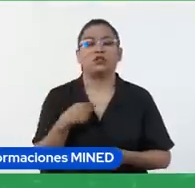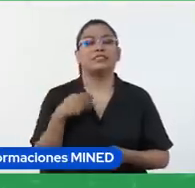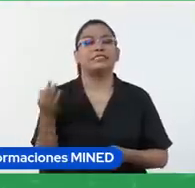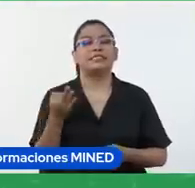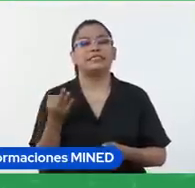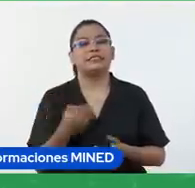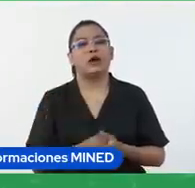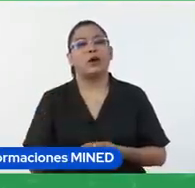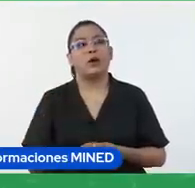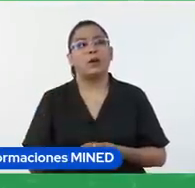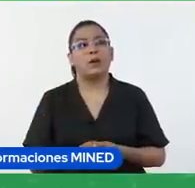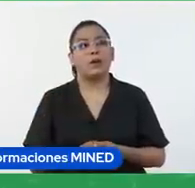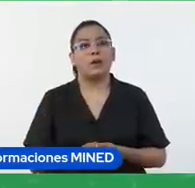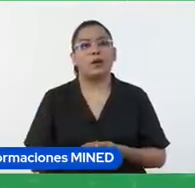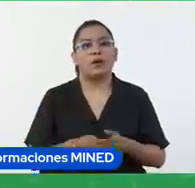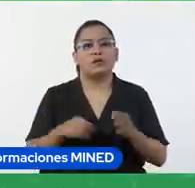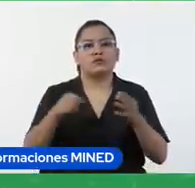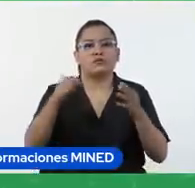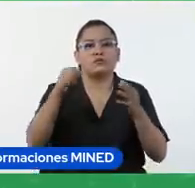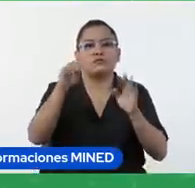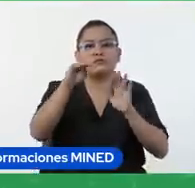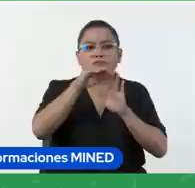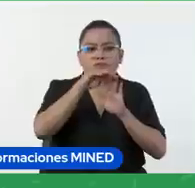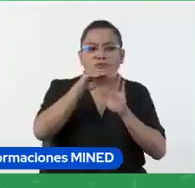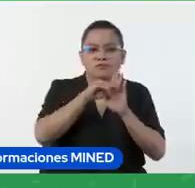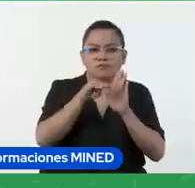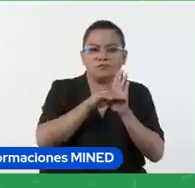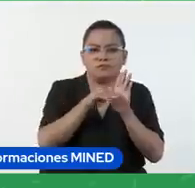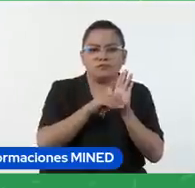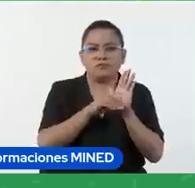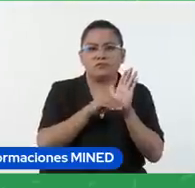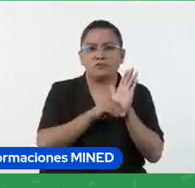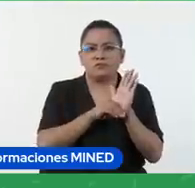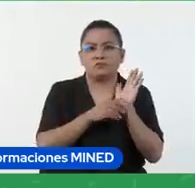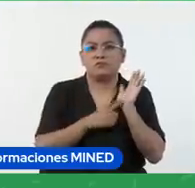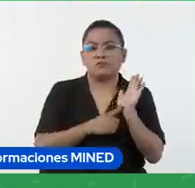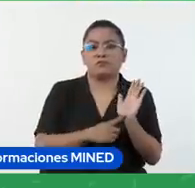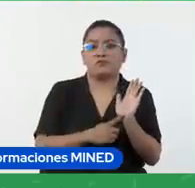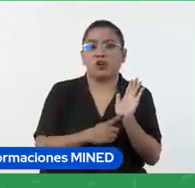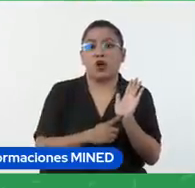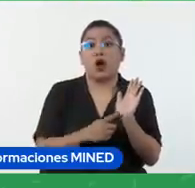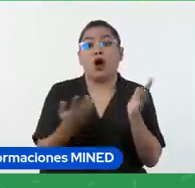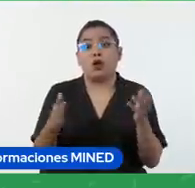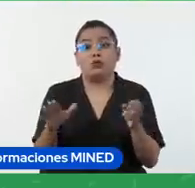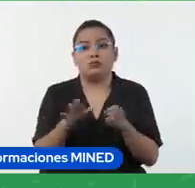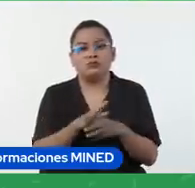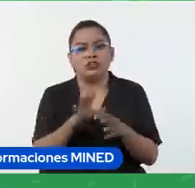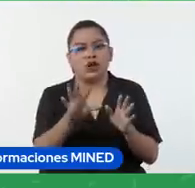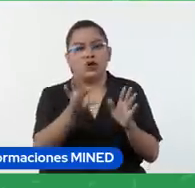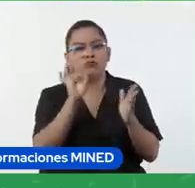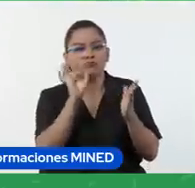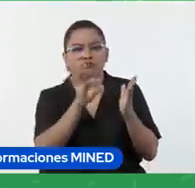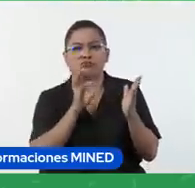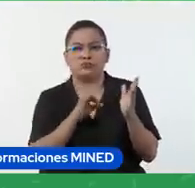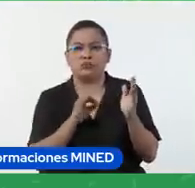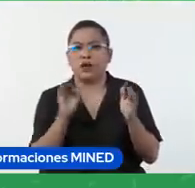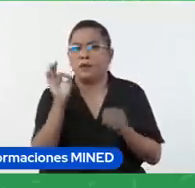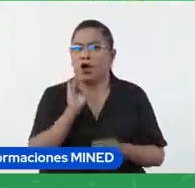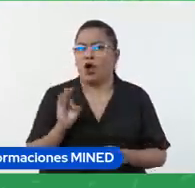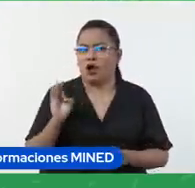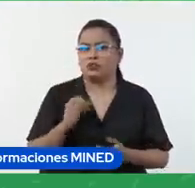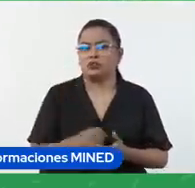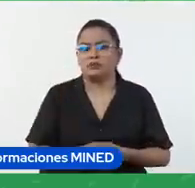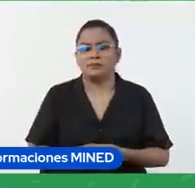estén tal tal y tal evidencia o bien preséntenlas todas o bien seleccionen ustedes las que mejor les